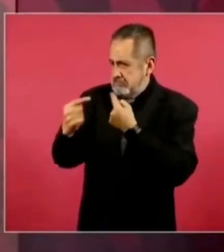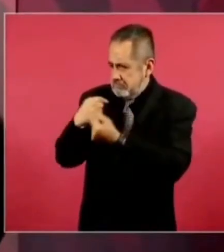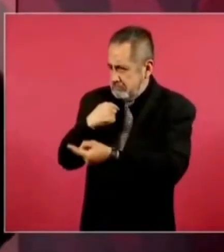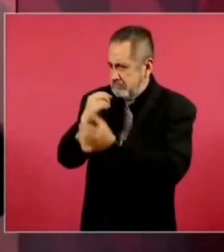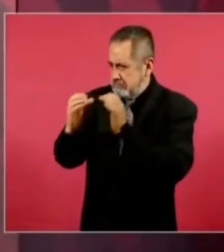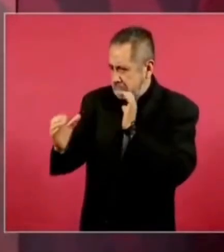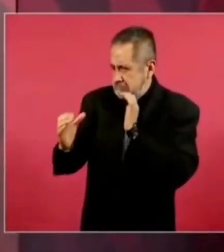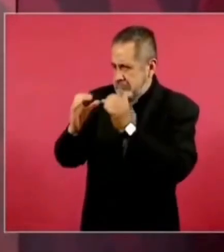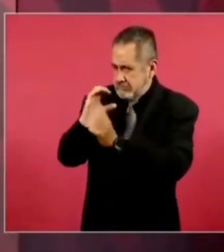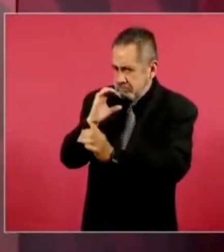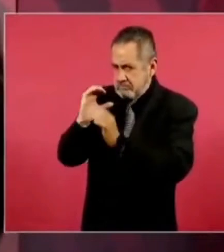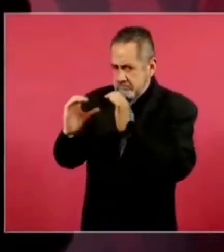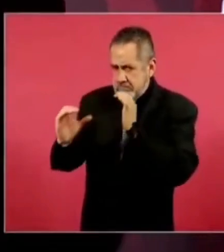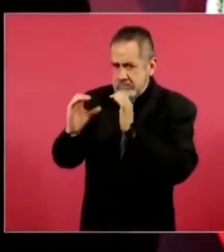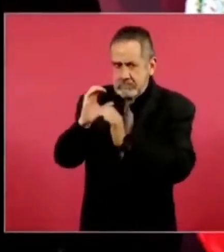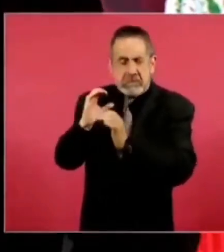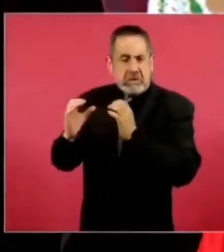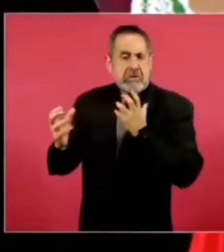y todo esto lo